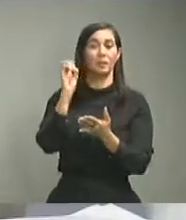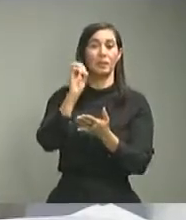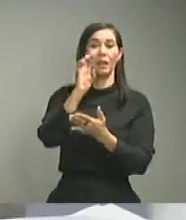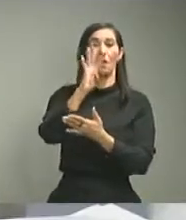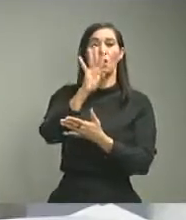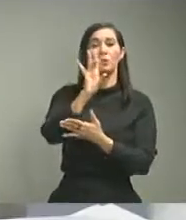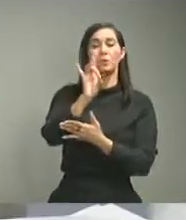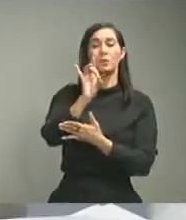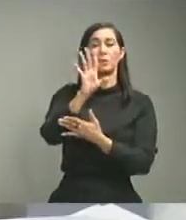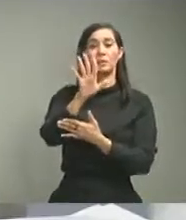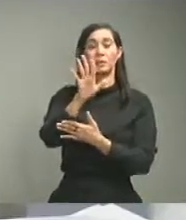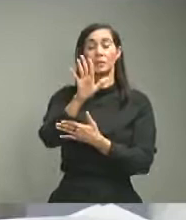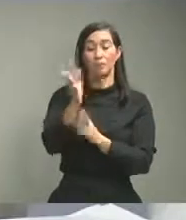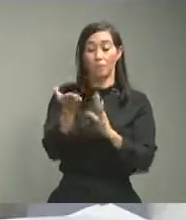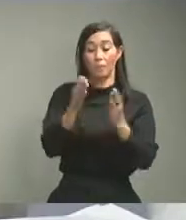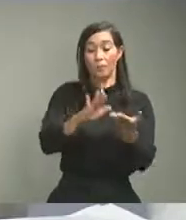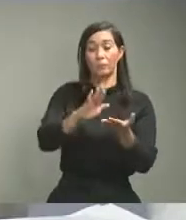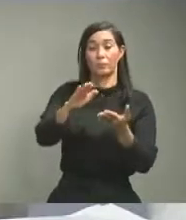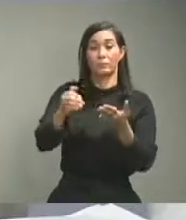defunciones nuevas.